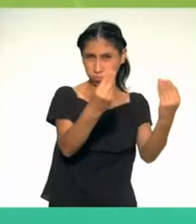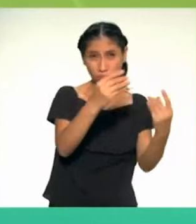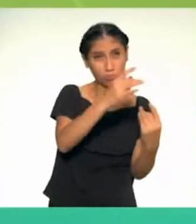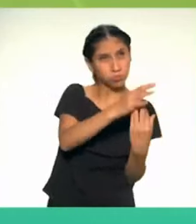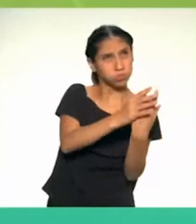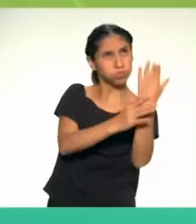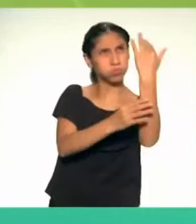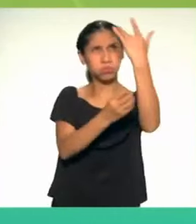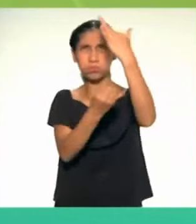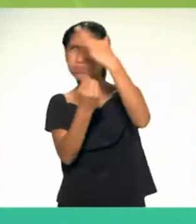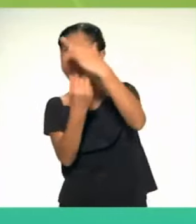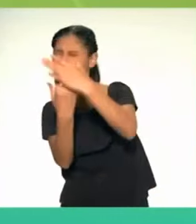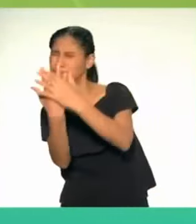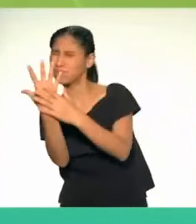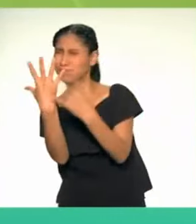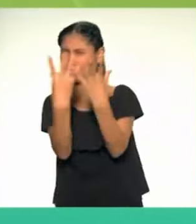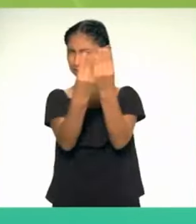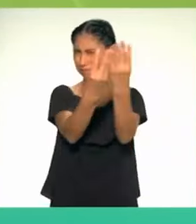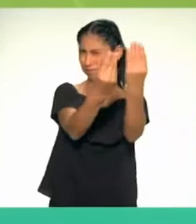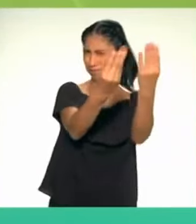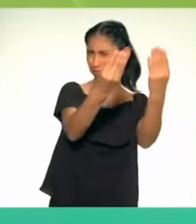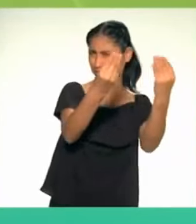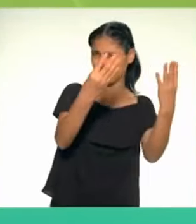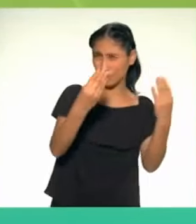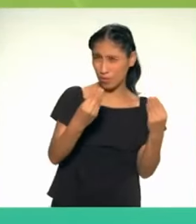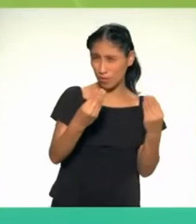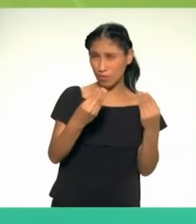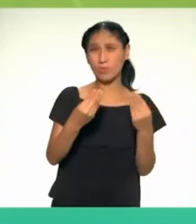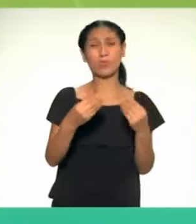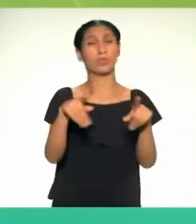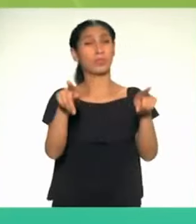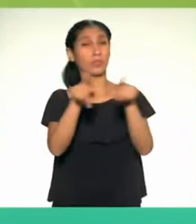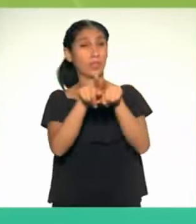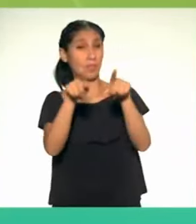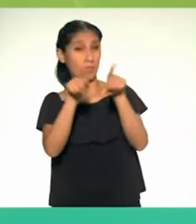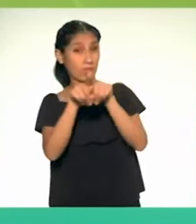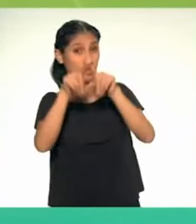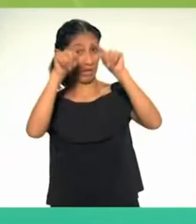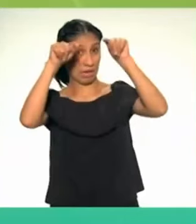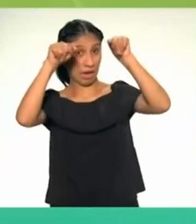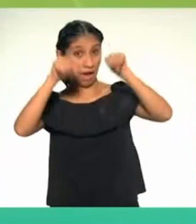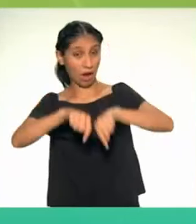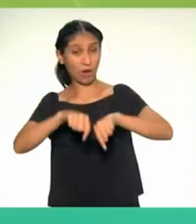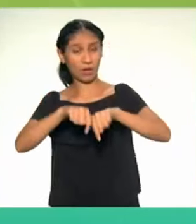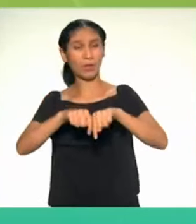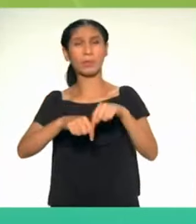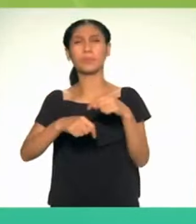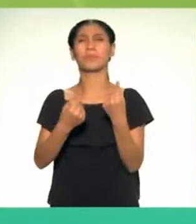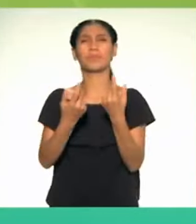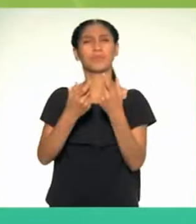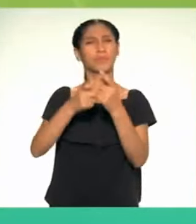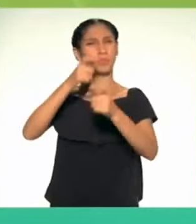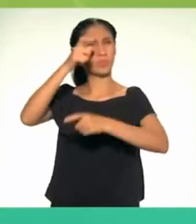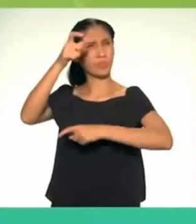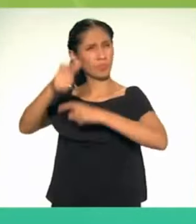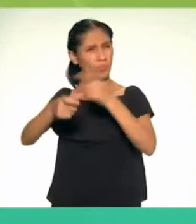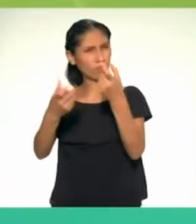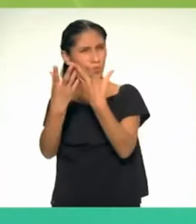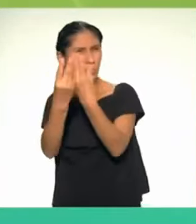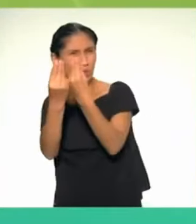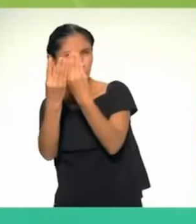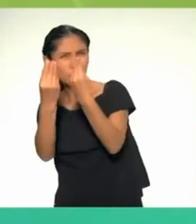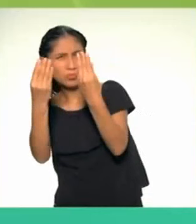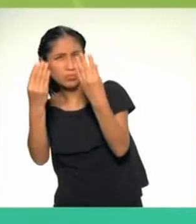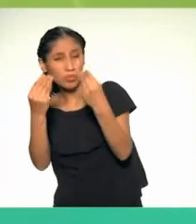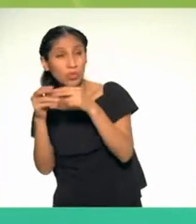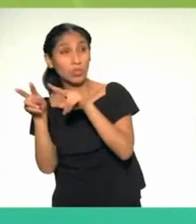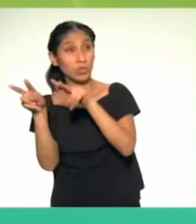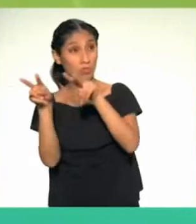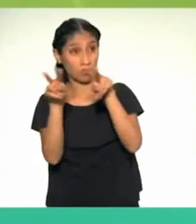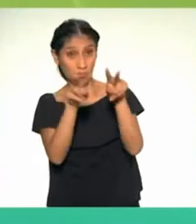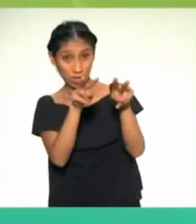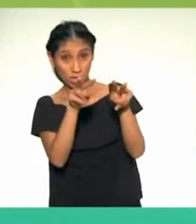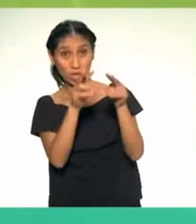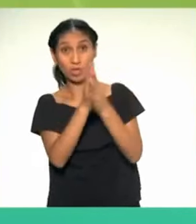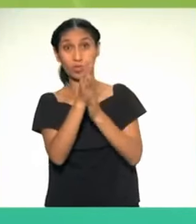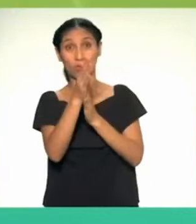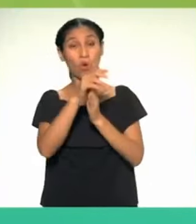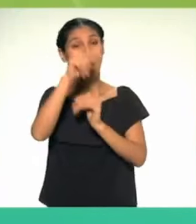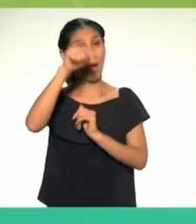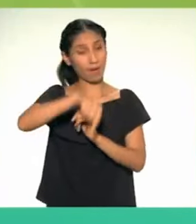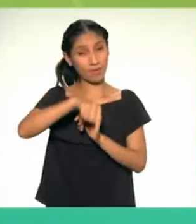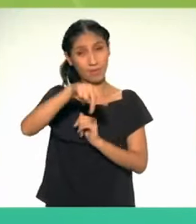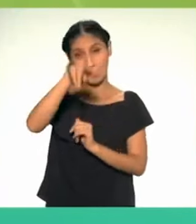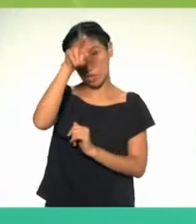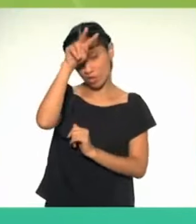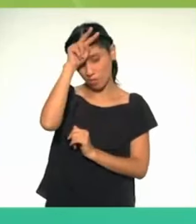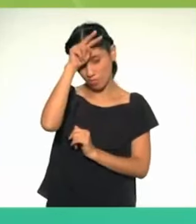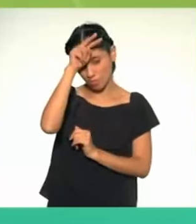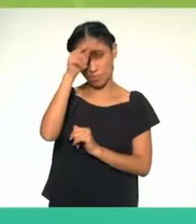diferentes cultivos. Actualmente, un gran número de poblaciones e industrias se benefician de la biodiversidad o de